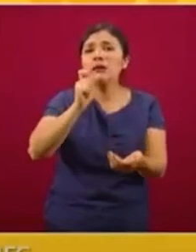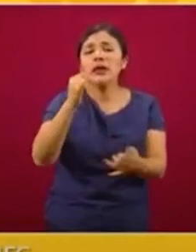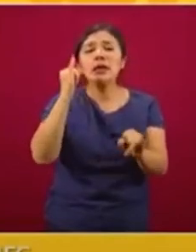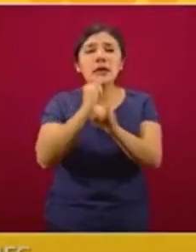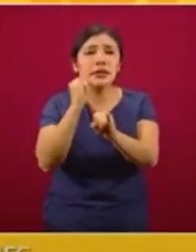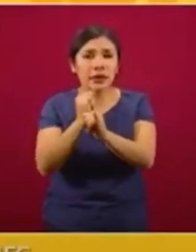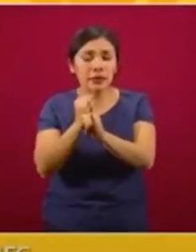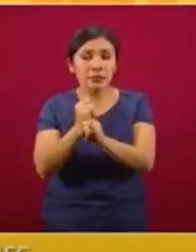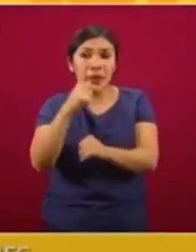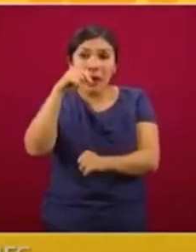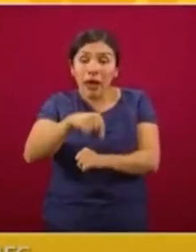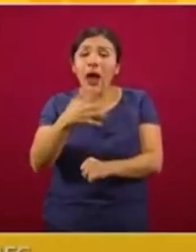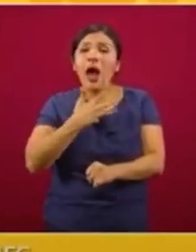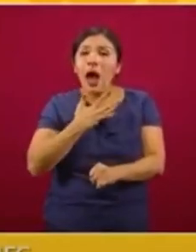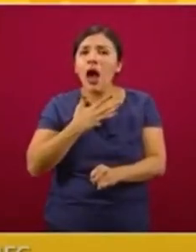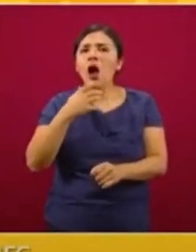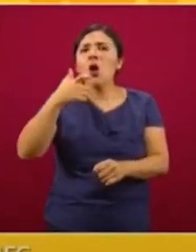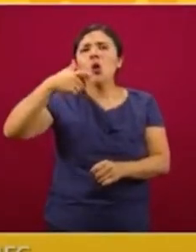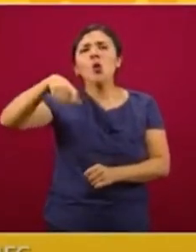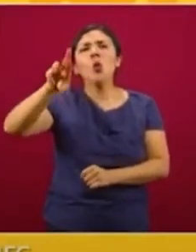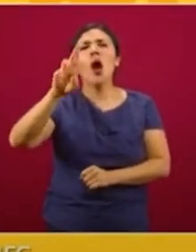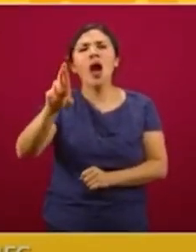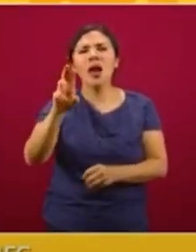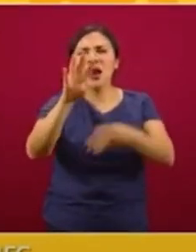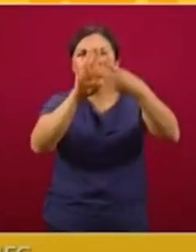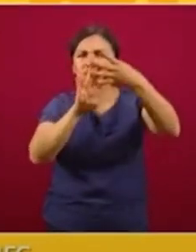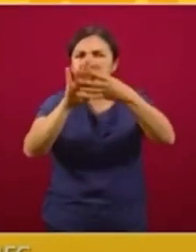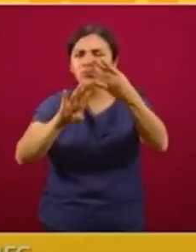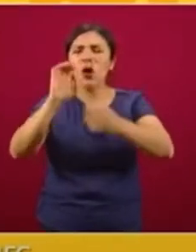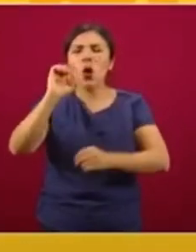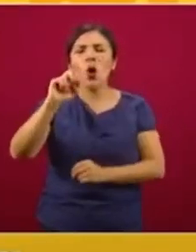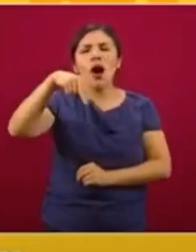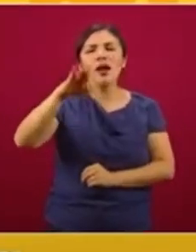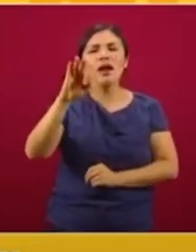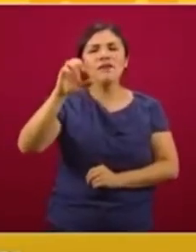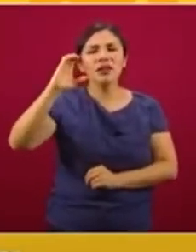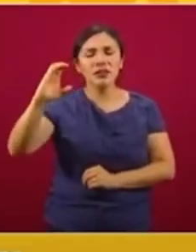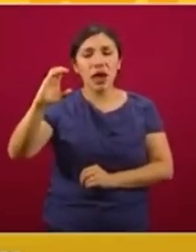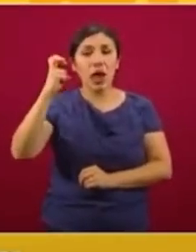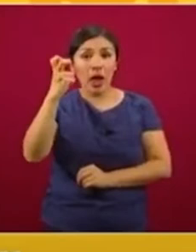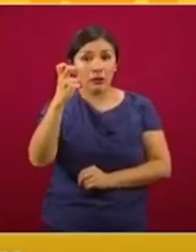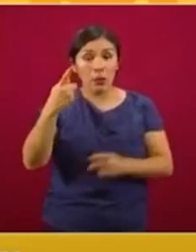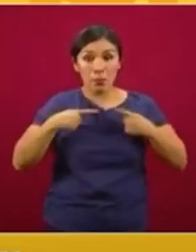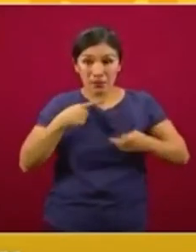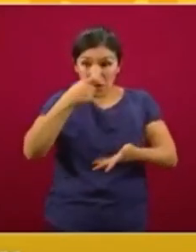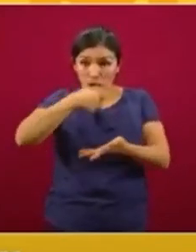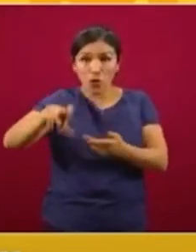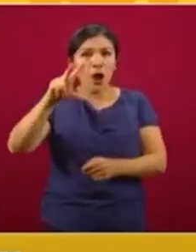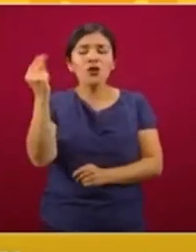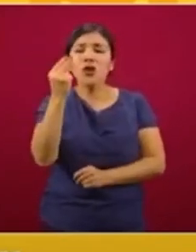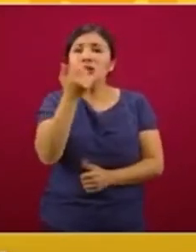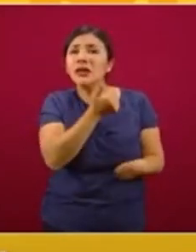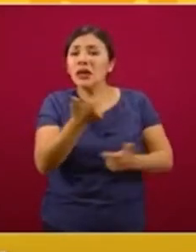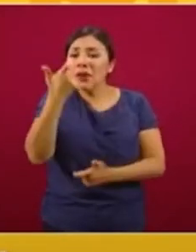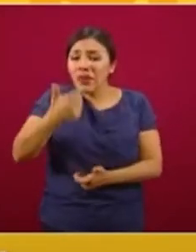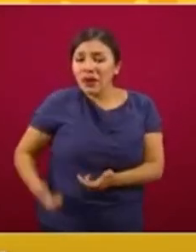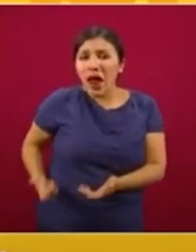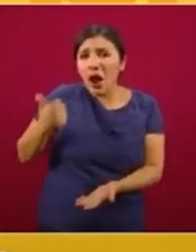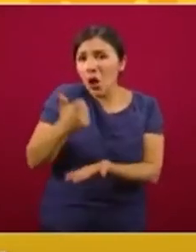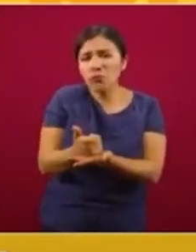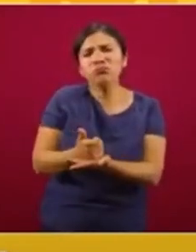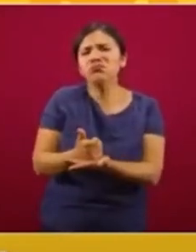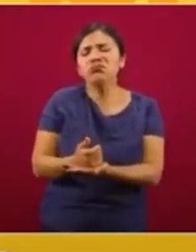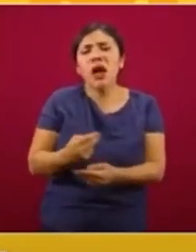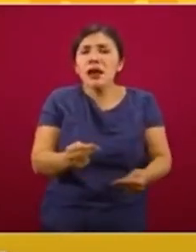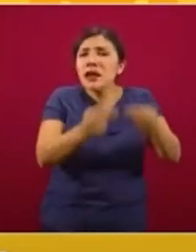CODI funciona a través de códigos QR o aproximación NFC. Quienes compran no tienen que llevar efectivo para pagar, y los